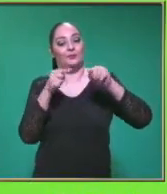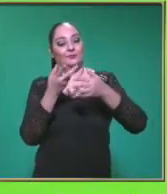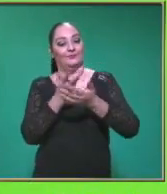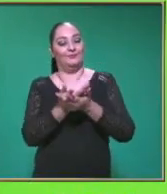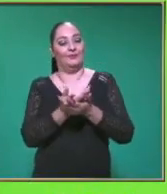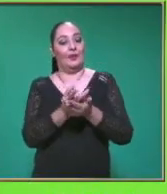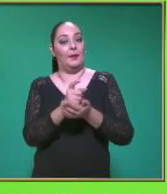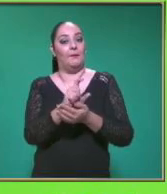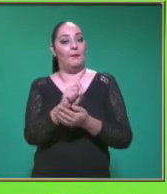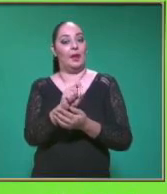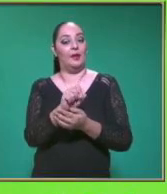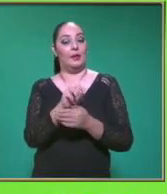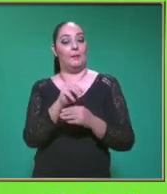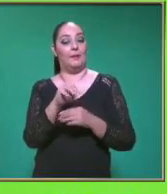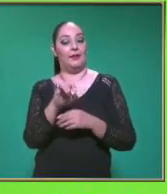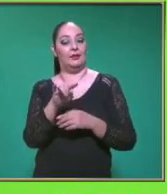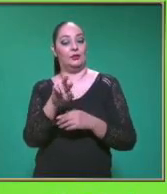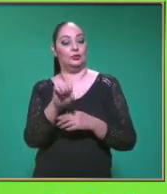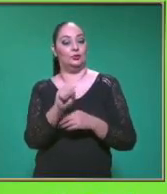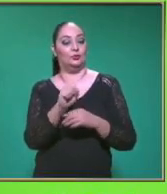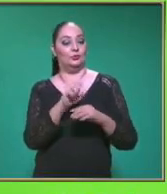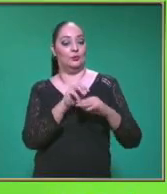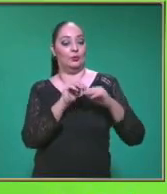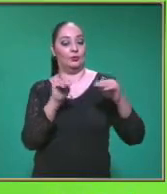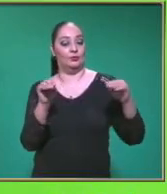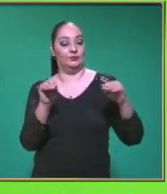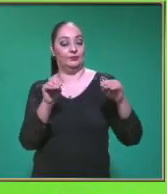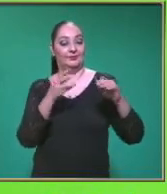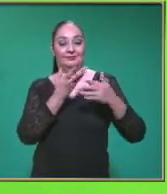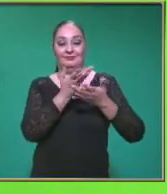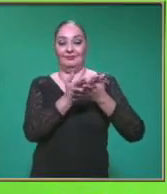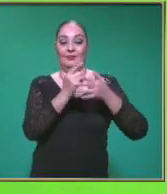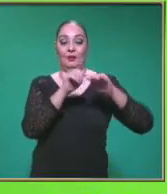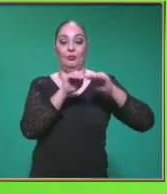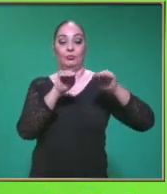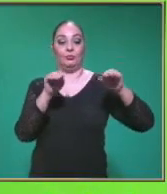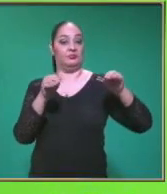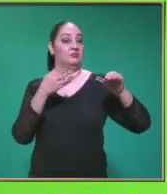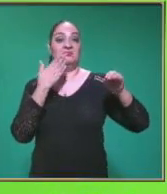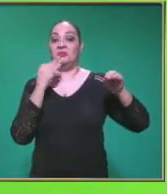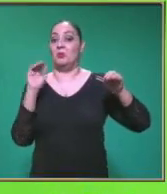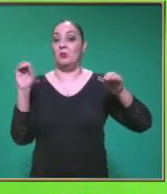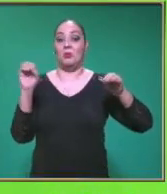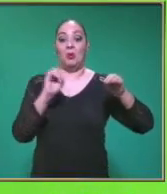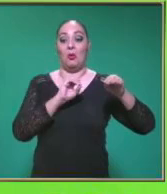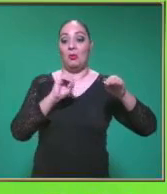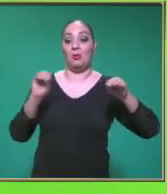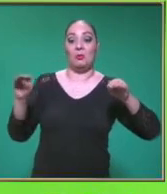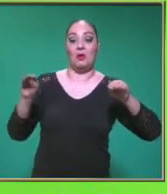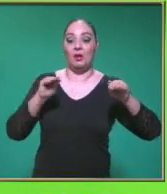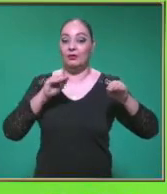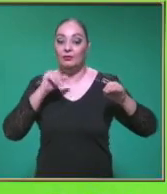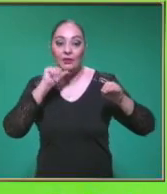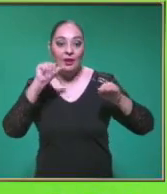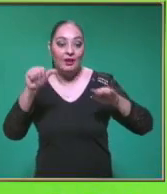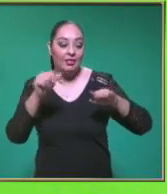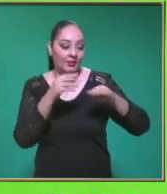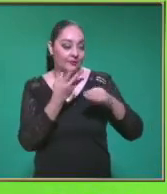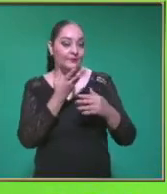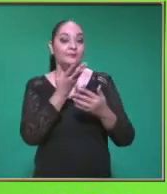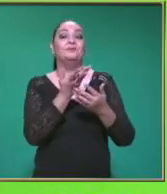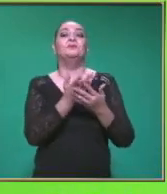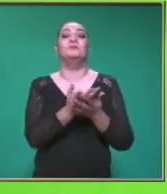metros Por lo tanto En este tramo No hay movimiento Alguno ¿Verdad maestro? Exactamente Esto quiere decir Que el móvil